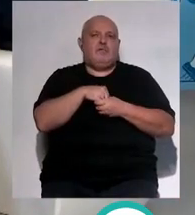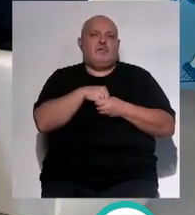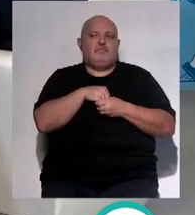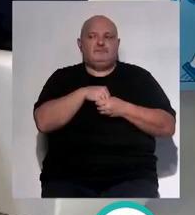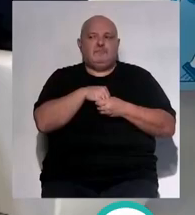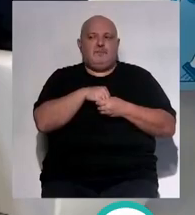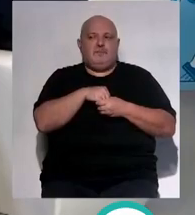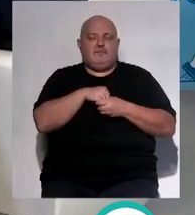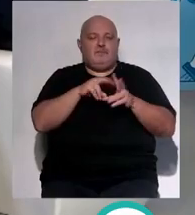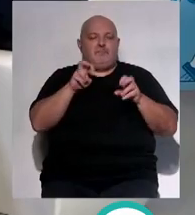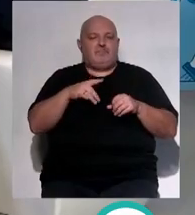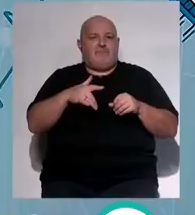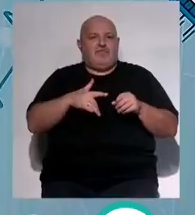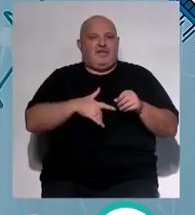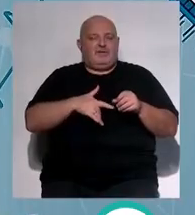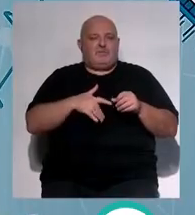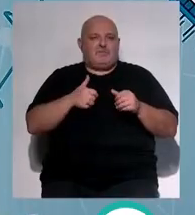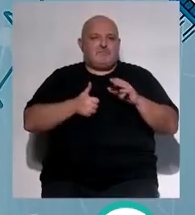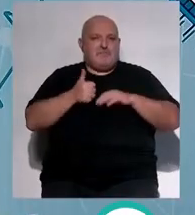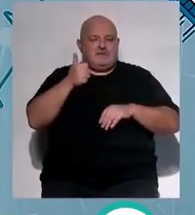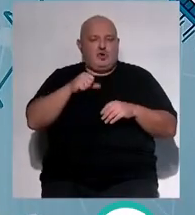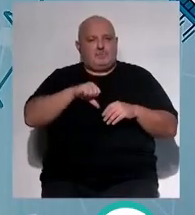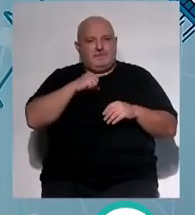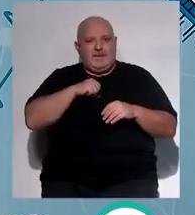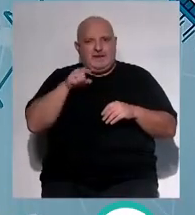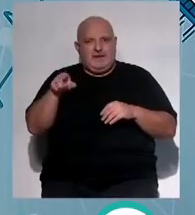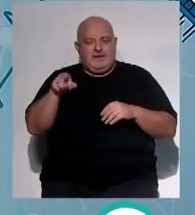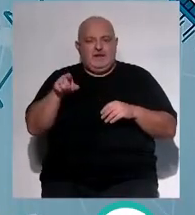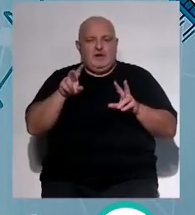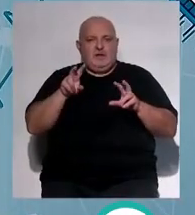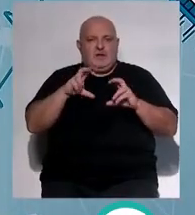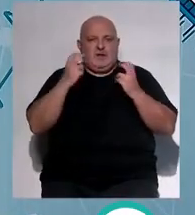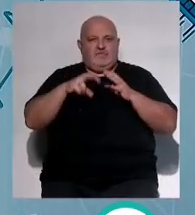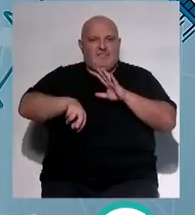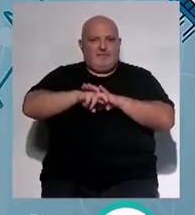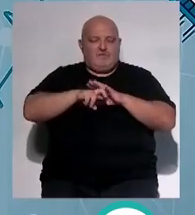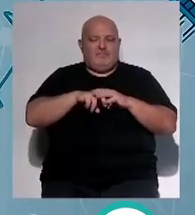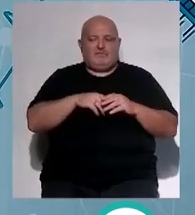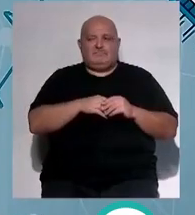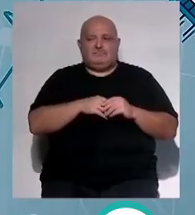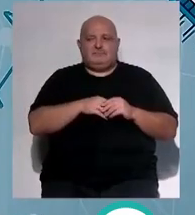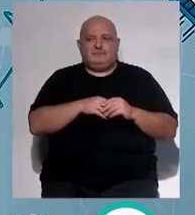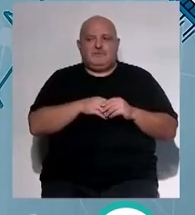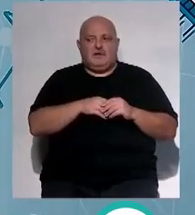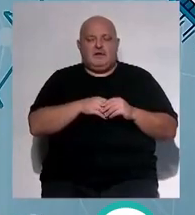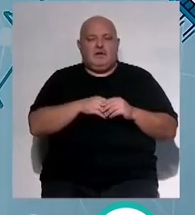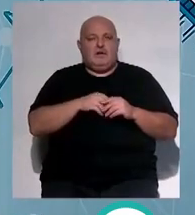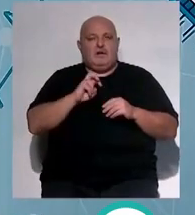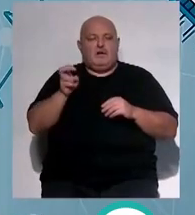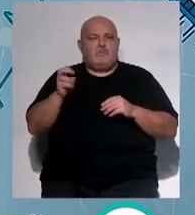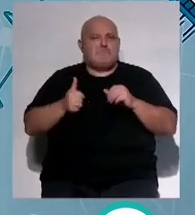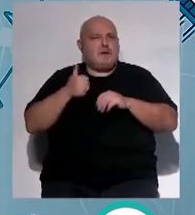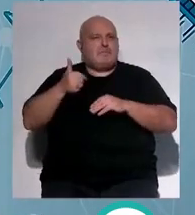el tema de digestivo más en el hospital de Nuevo Mirandilla ¿qué áreas de